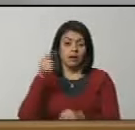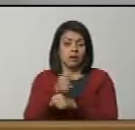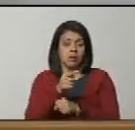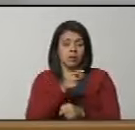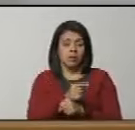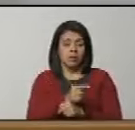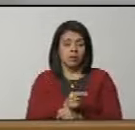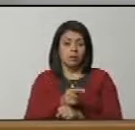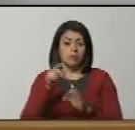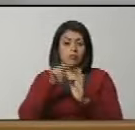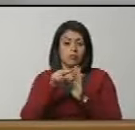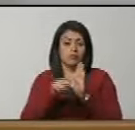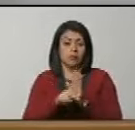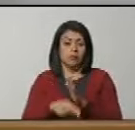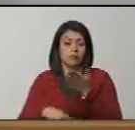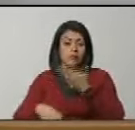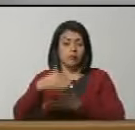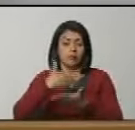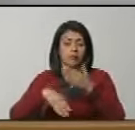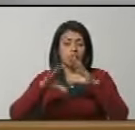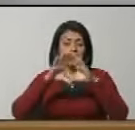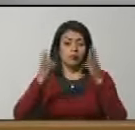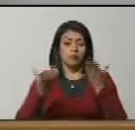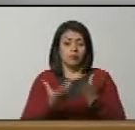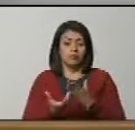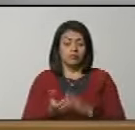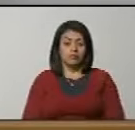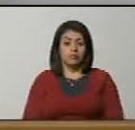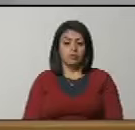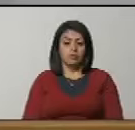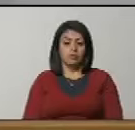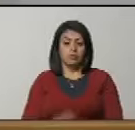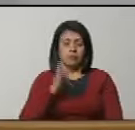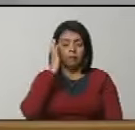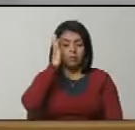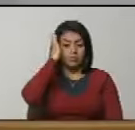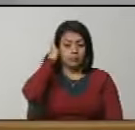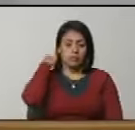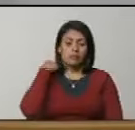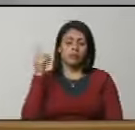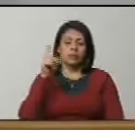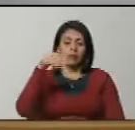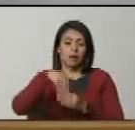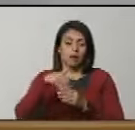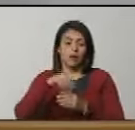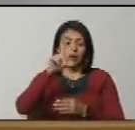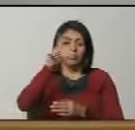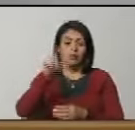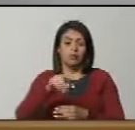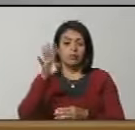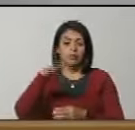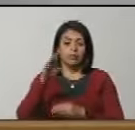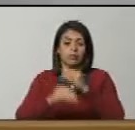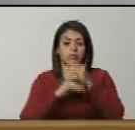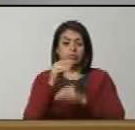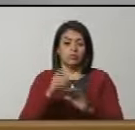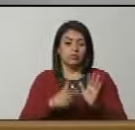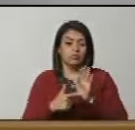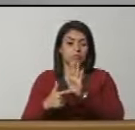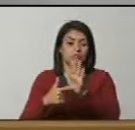la mediática mundial. Y es que no atendiéramos al referendo consultivo, que se suspendiera el consultivo.